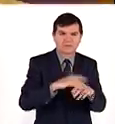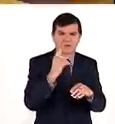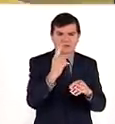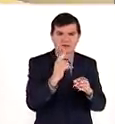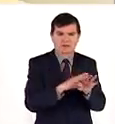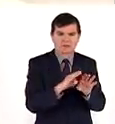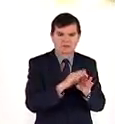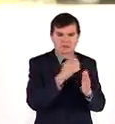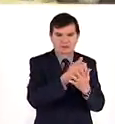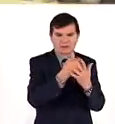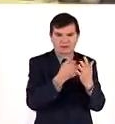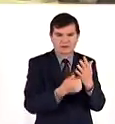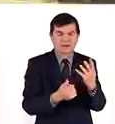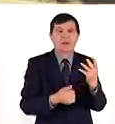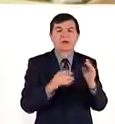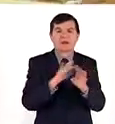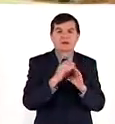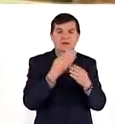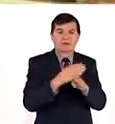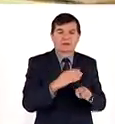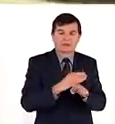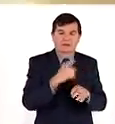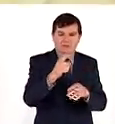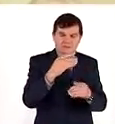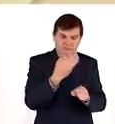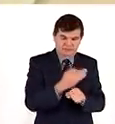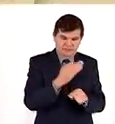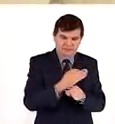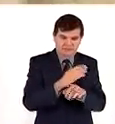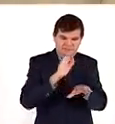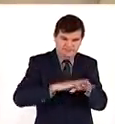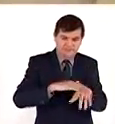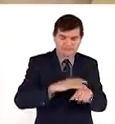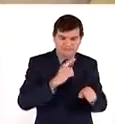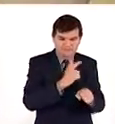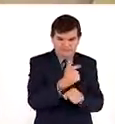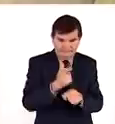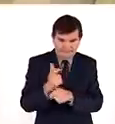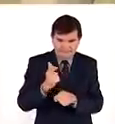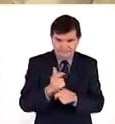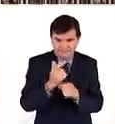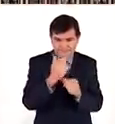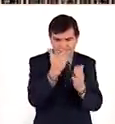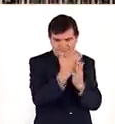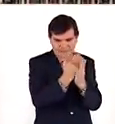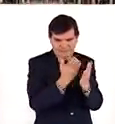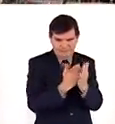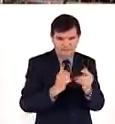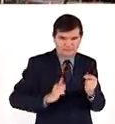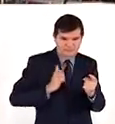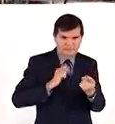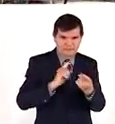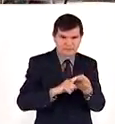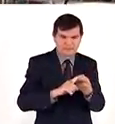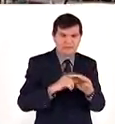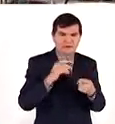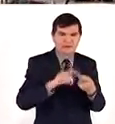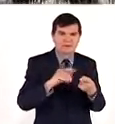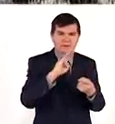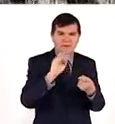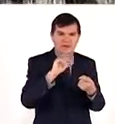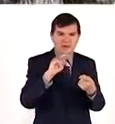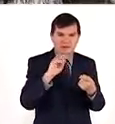de una de cada dos. Dentro de los bancos a los que hasta ahora se les ha identificado cláusulas abusivas destacan por su número